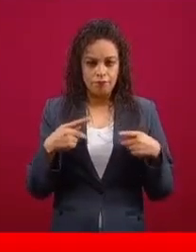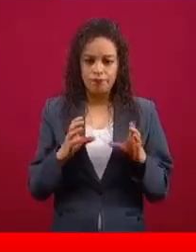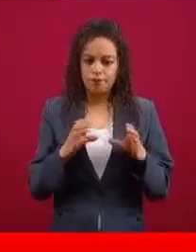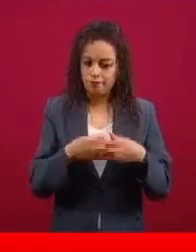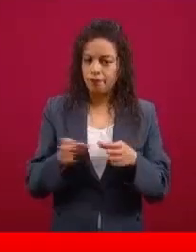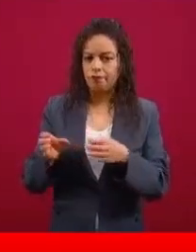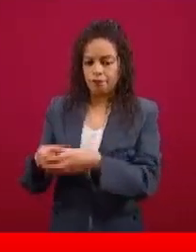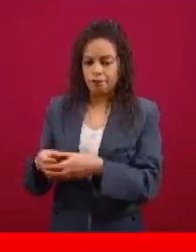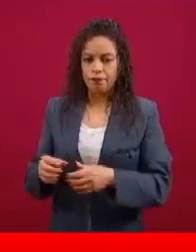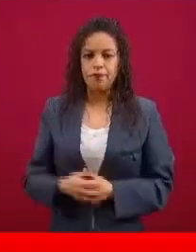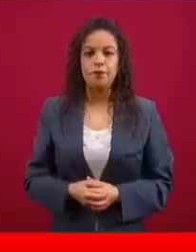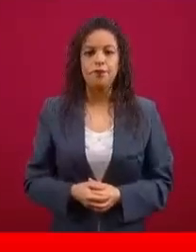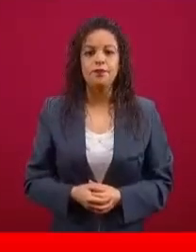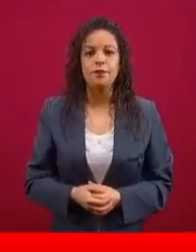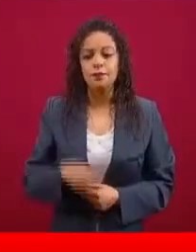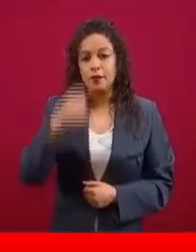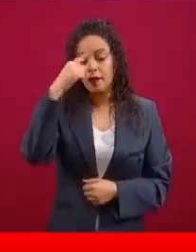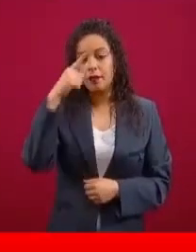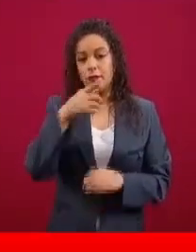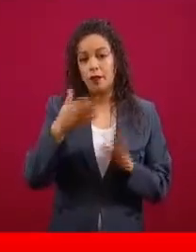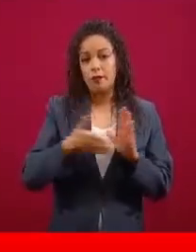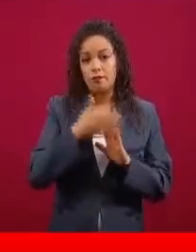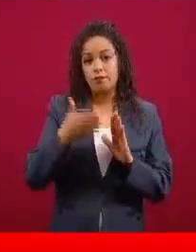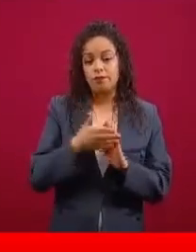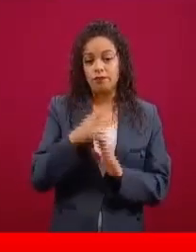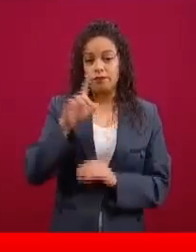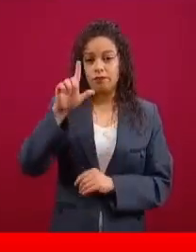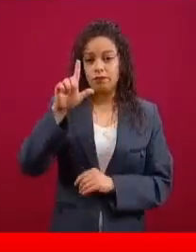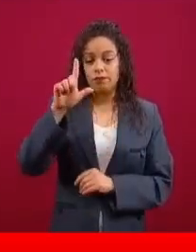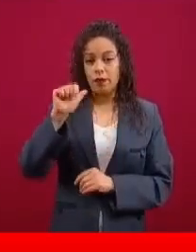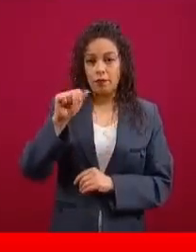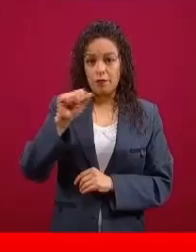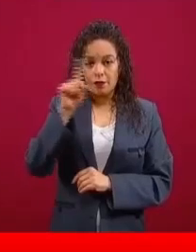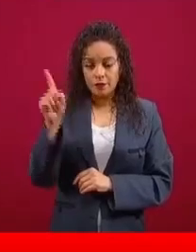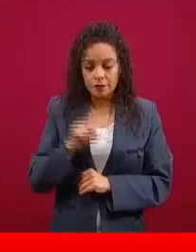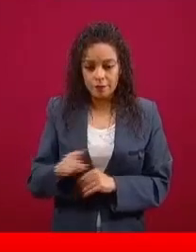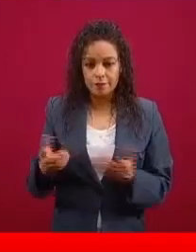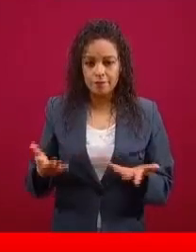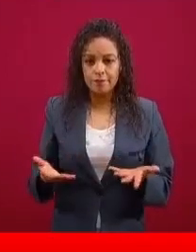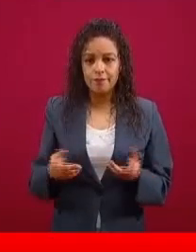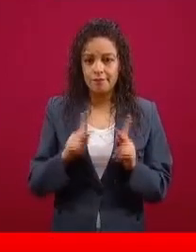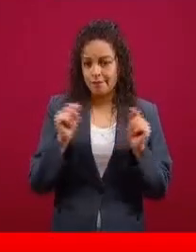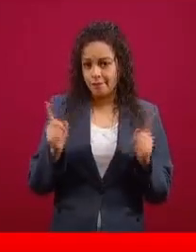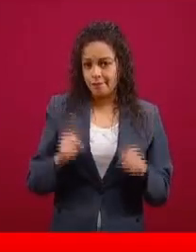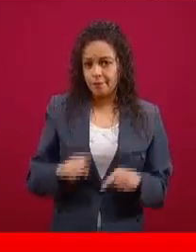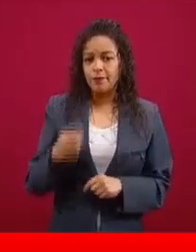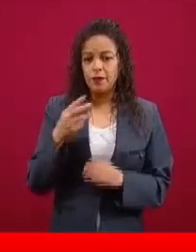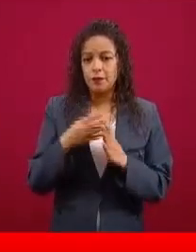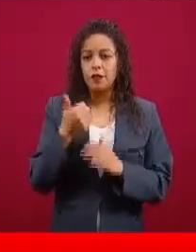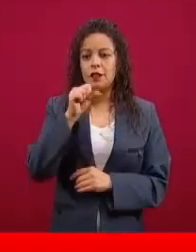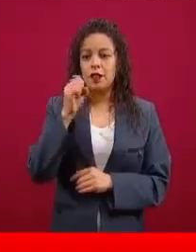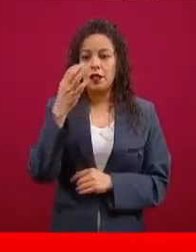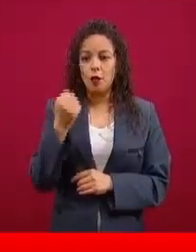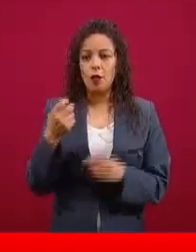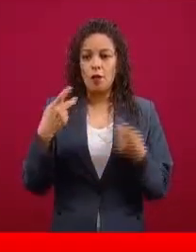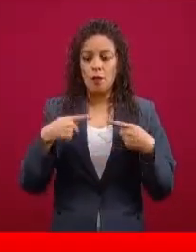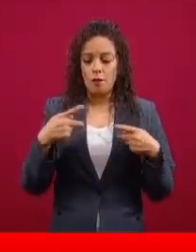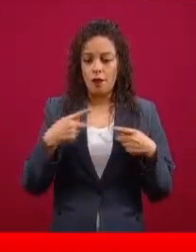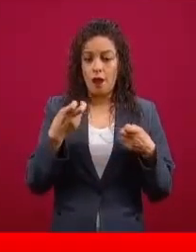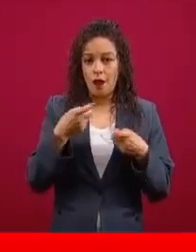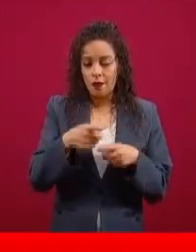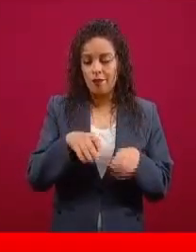En operaciones para construcción de la paz, 69 mil 279 hombres haciendo esta actividad.